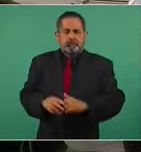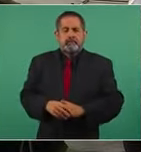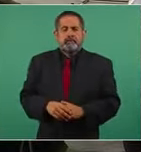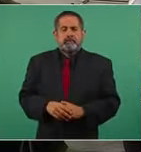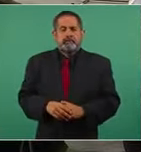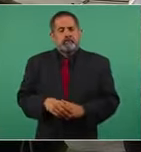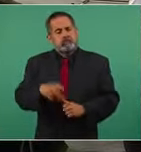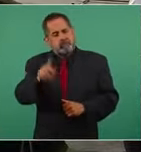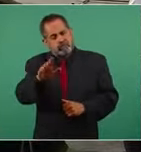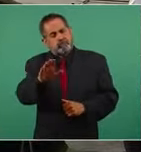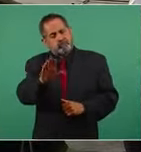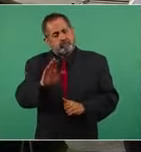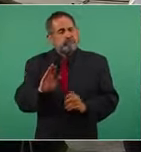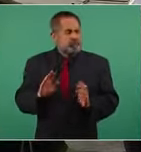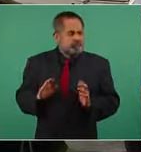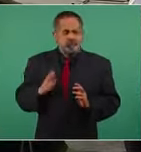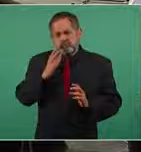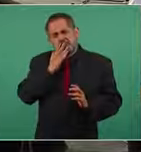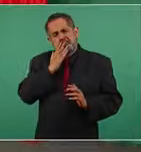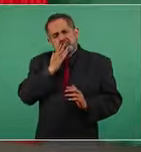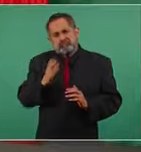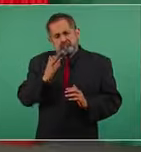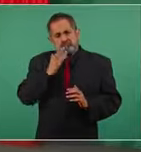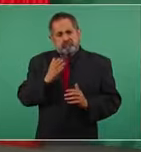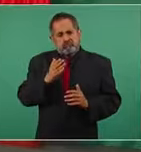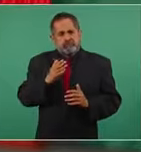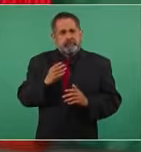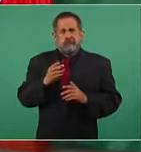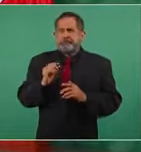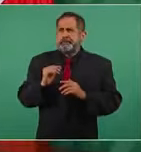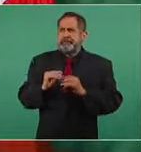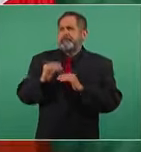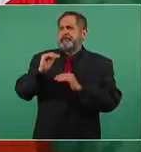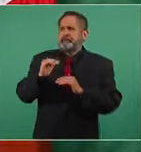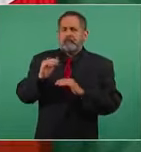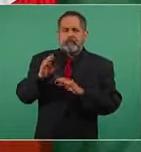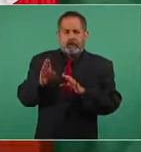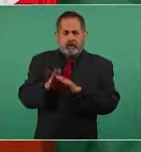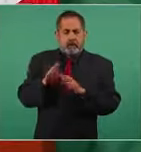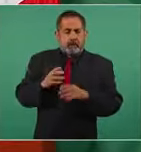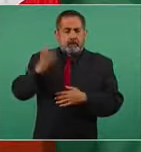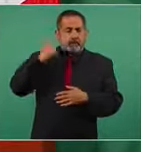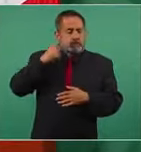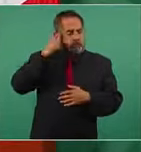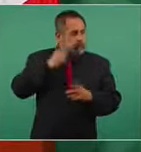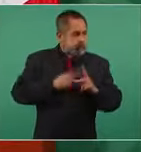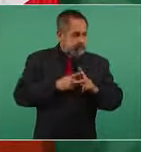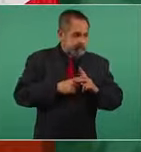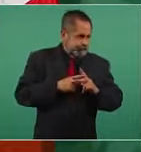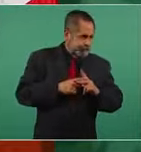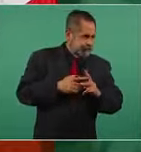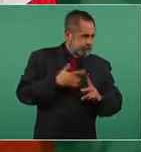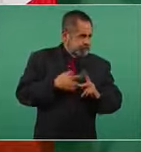Pero, en general, bien, estamos arriba de lo que se estimó